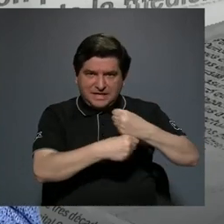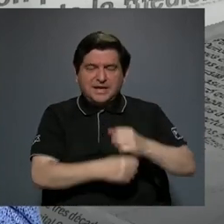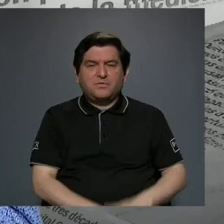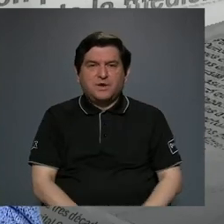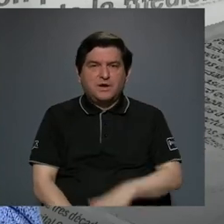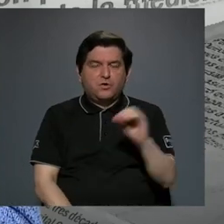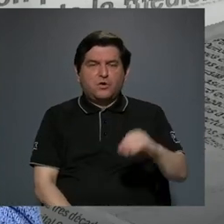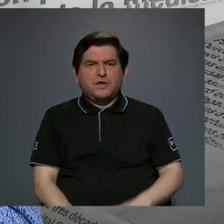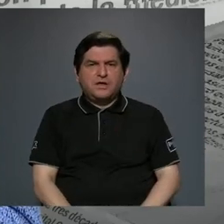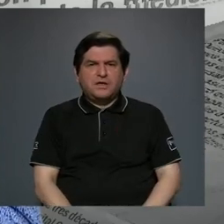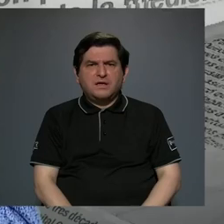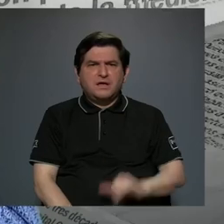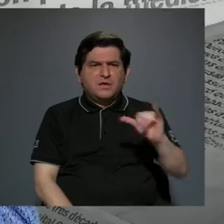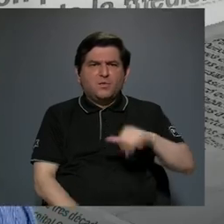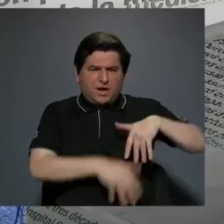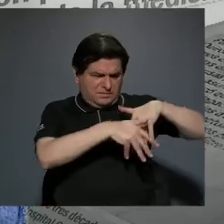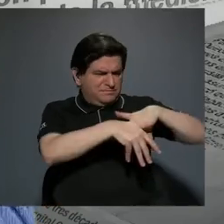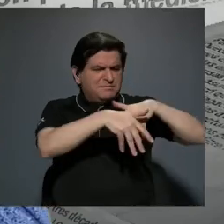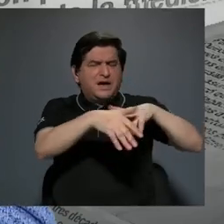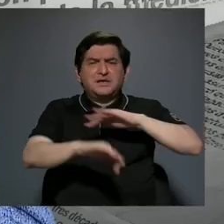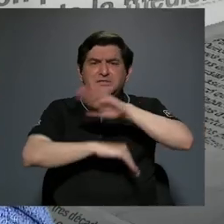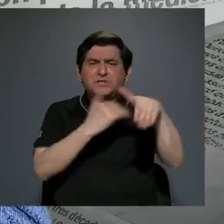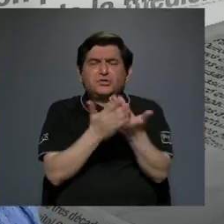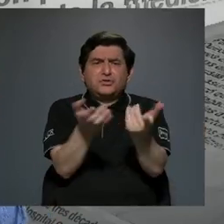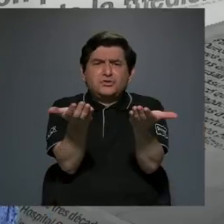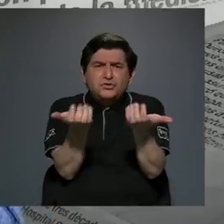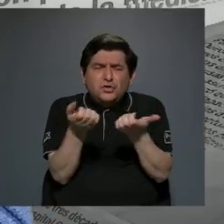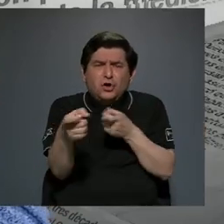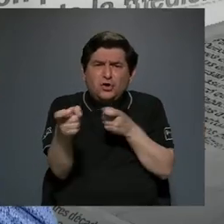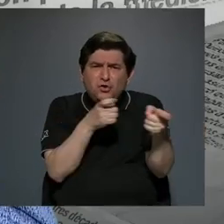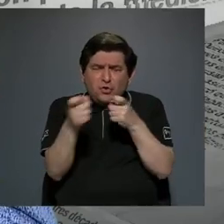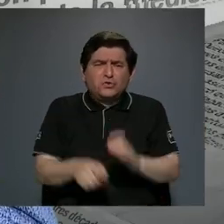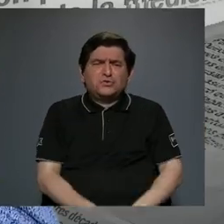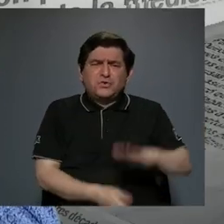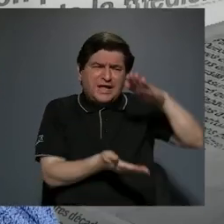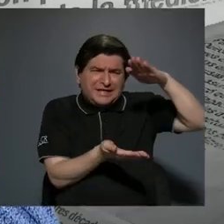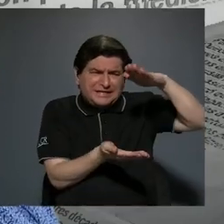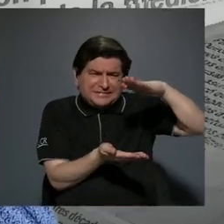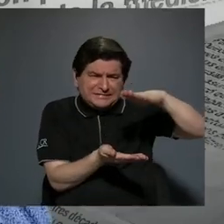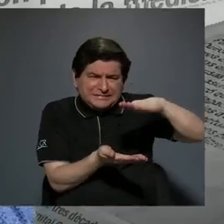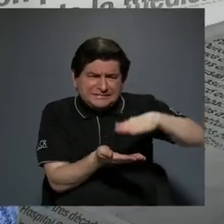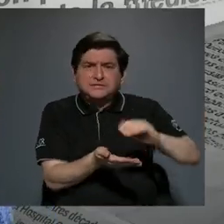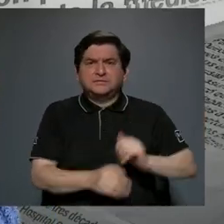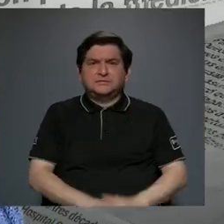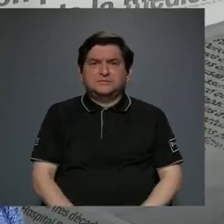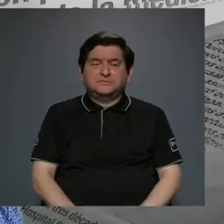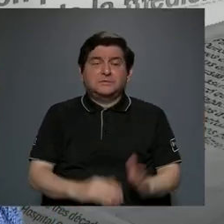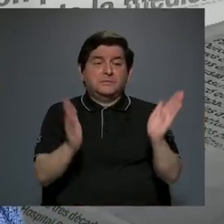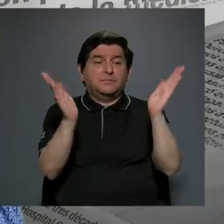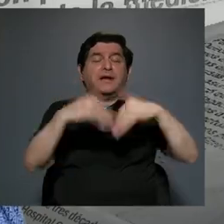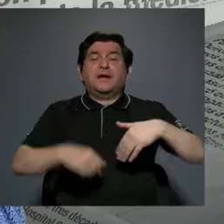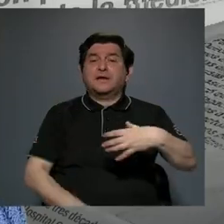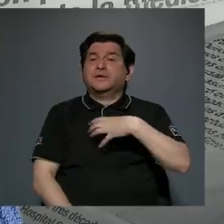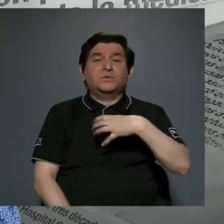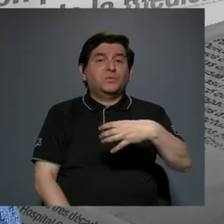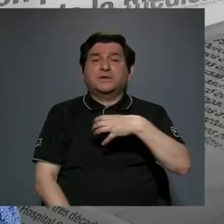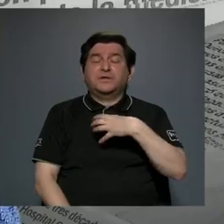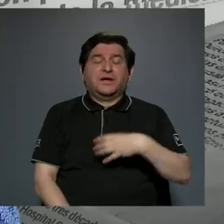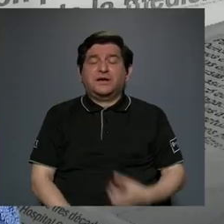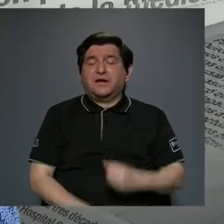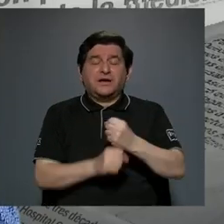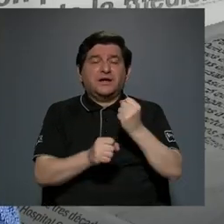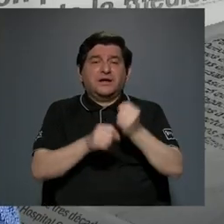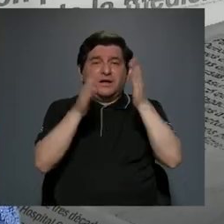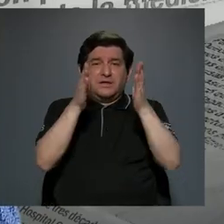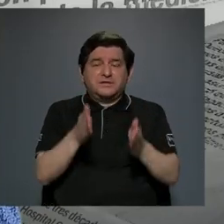las manifestaciones, todos quieren controlarlo, quieren disminuirlo de tal manera que no haya protestas de la clase